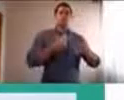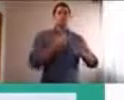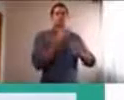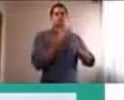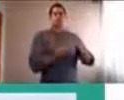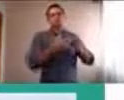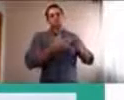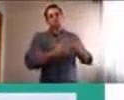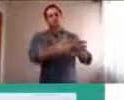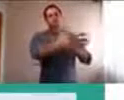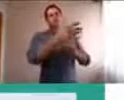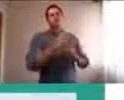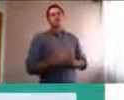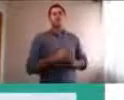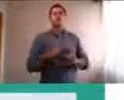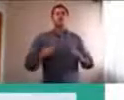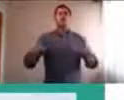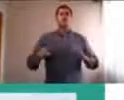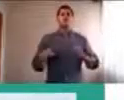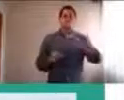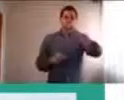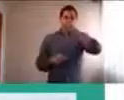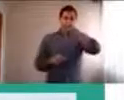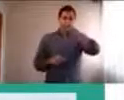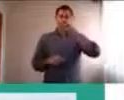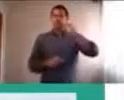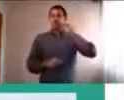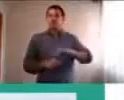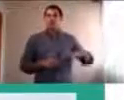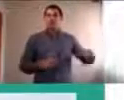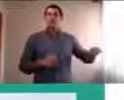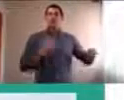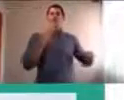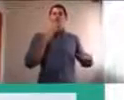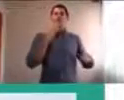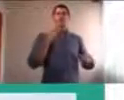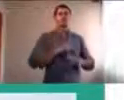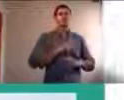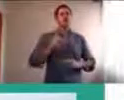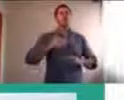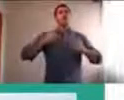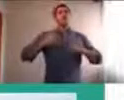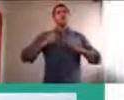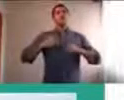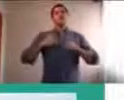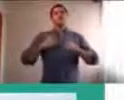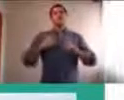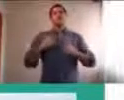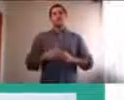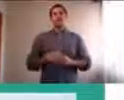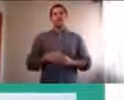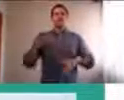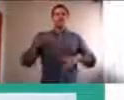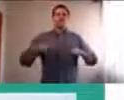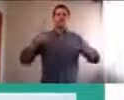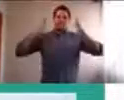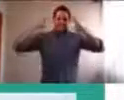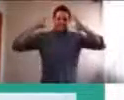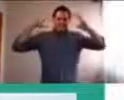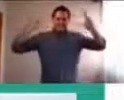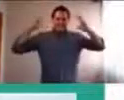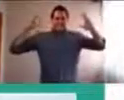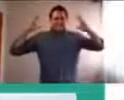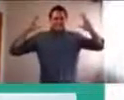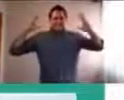otro recurso, para los más chicos, y para los no tan chicos, cuando estamos así, contar hasta 10, es una